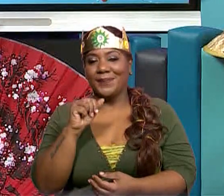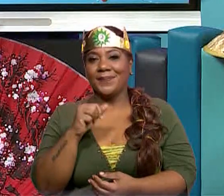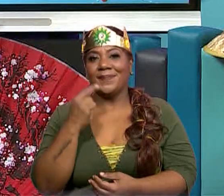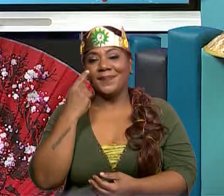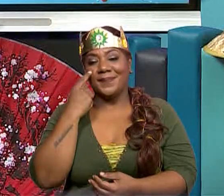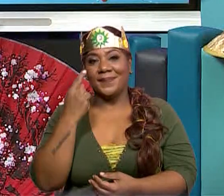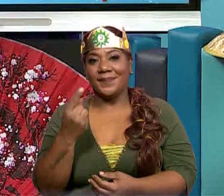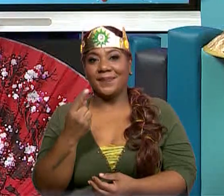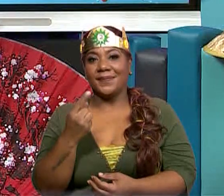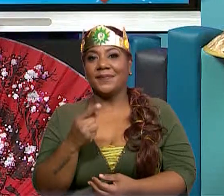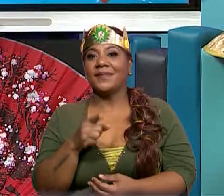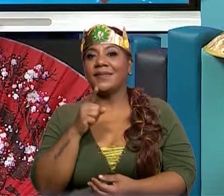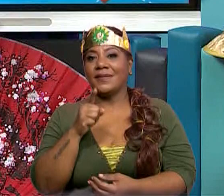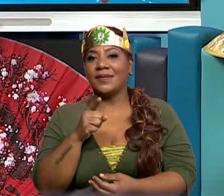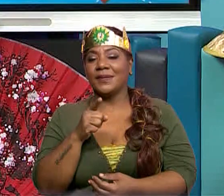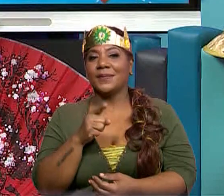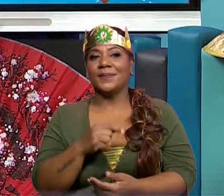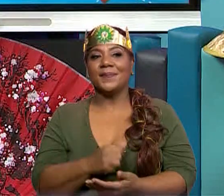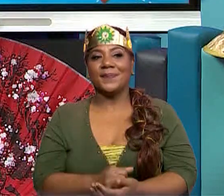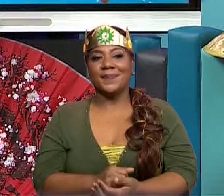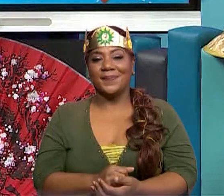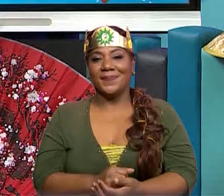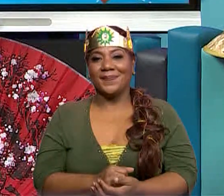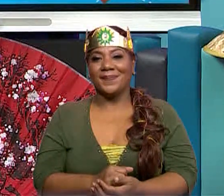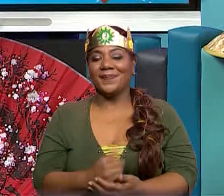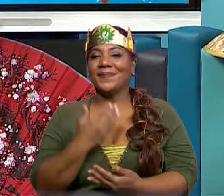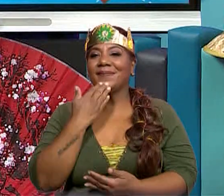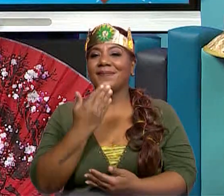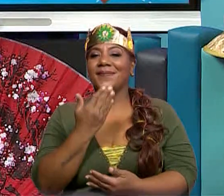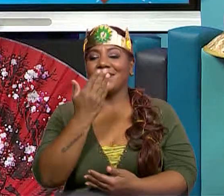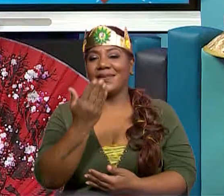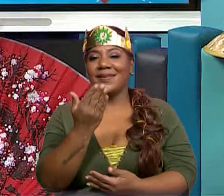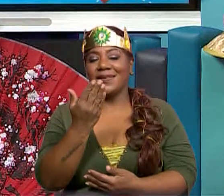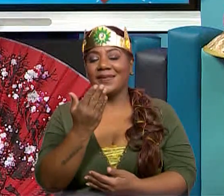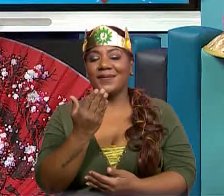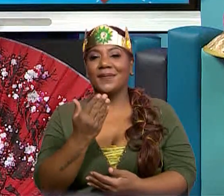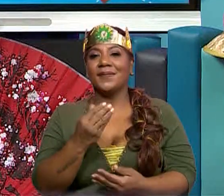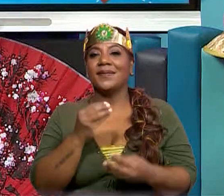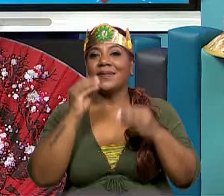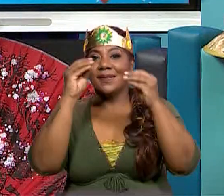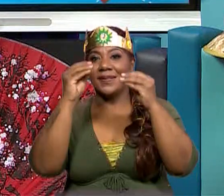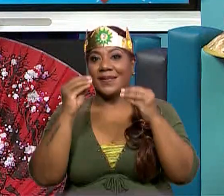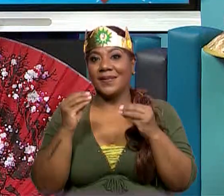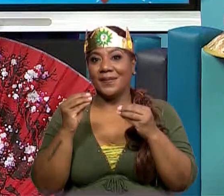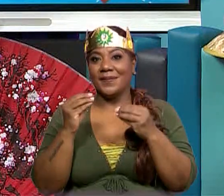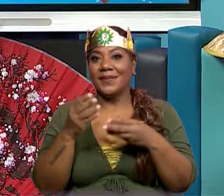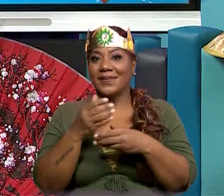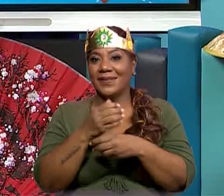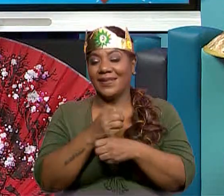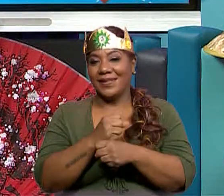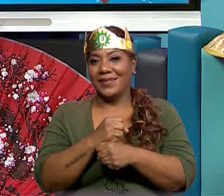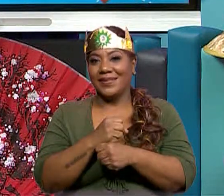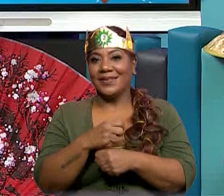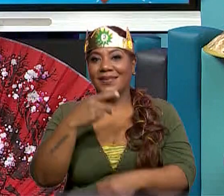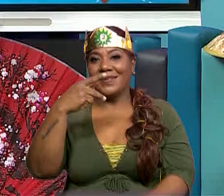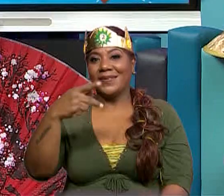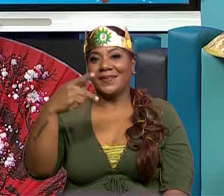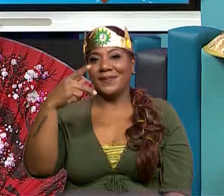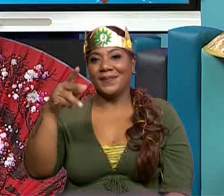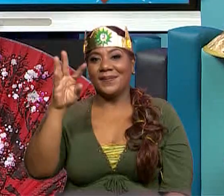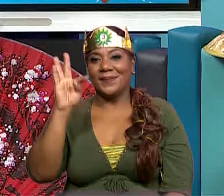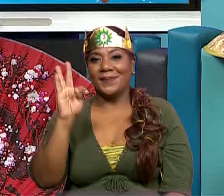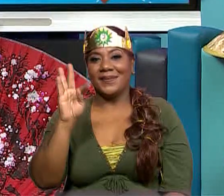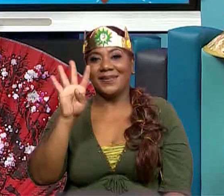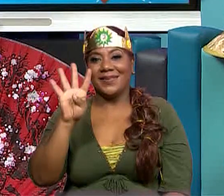En la parte de abajo también lo van a identificar. Damos un agradecimiento especial a la profesora Abimilinet González por su colaboración en la